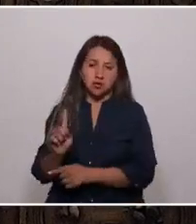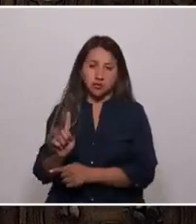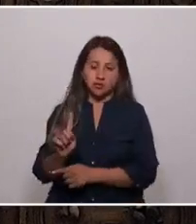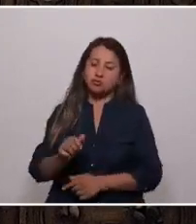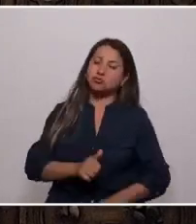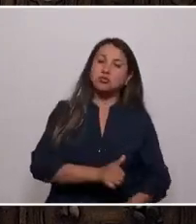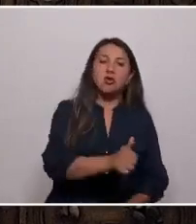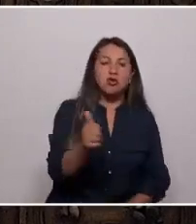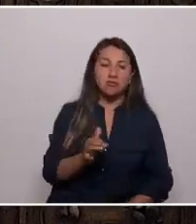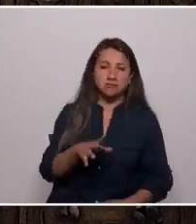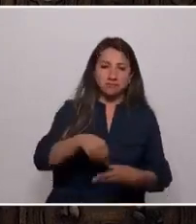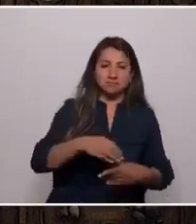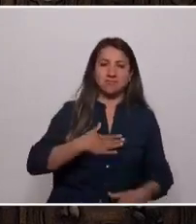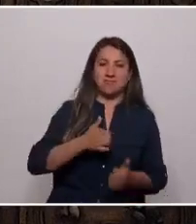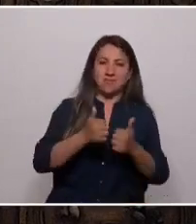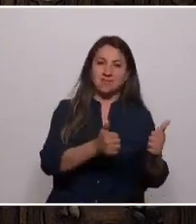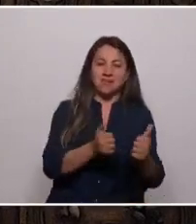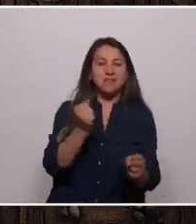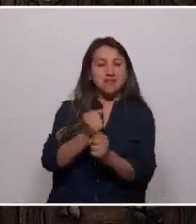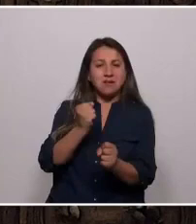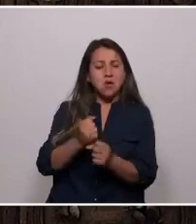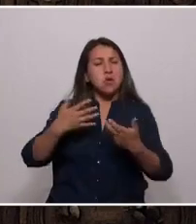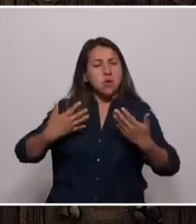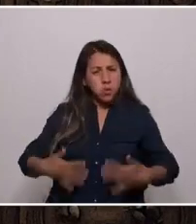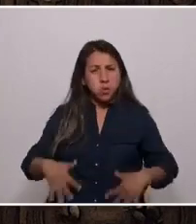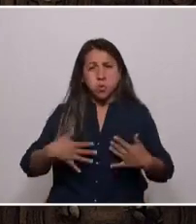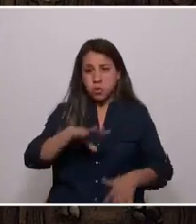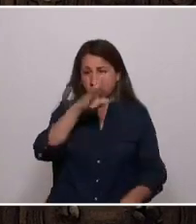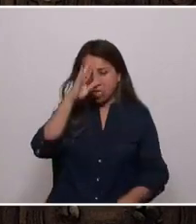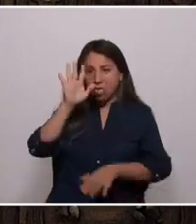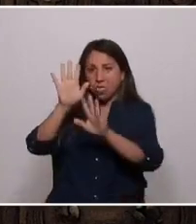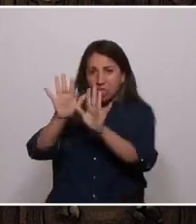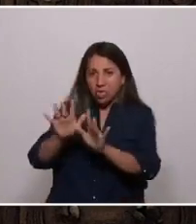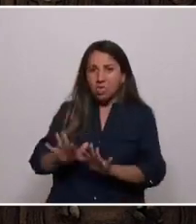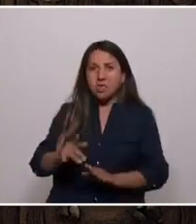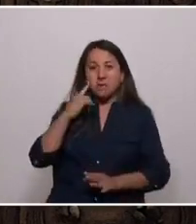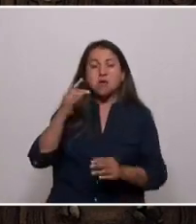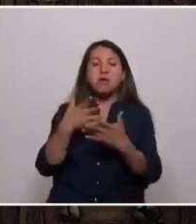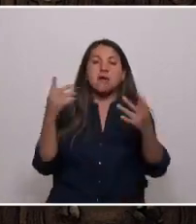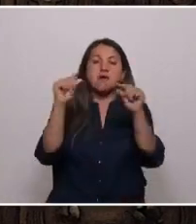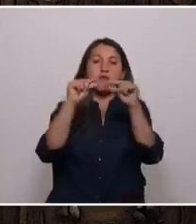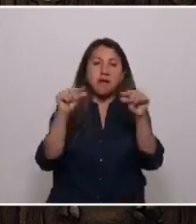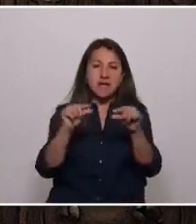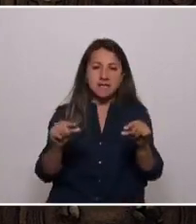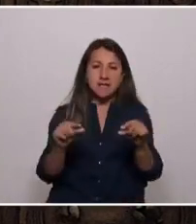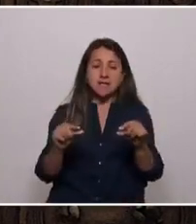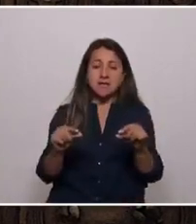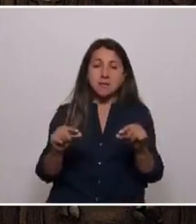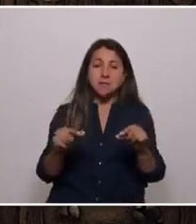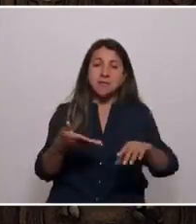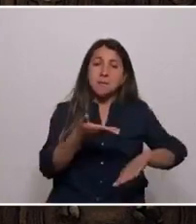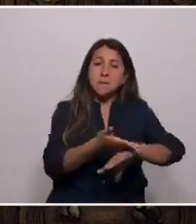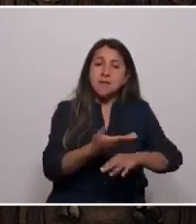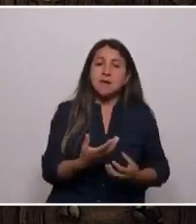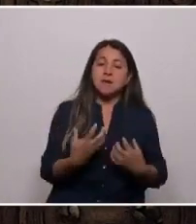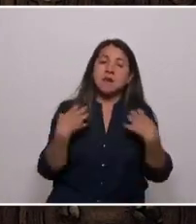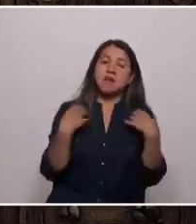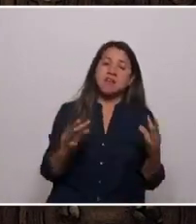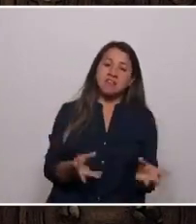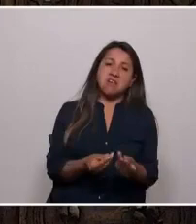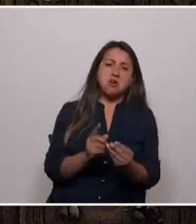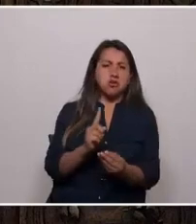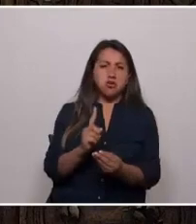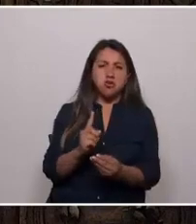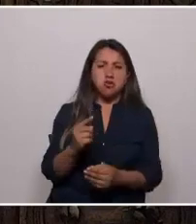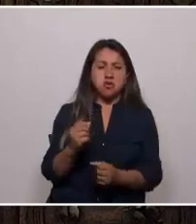La tarea será titánica, pero como dice el refrán popular, no pidas una carga ligera, sino una